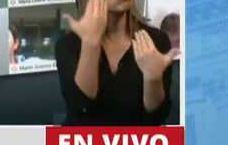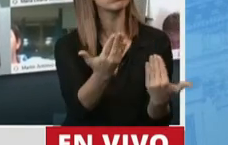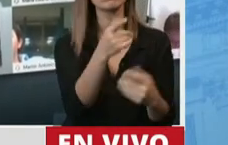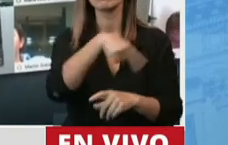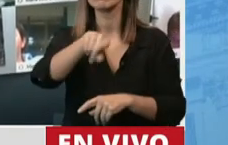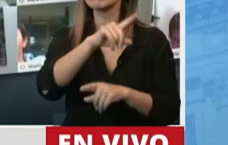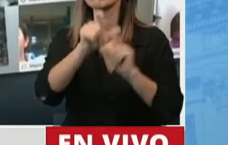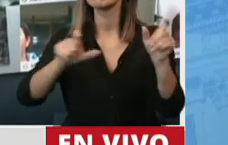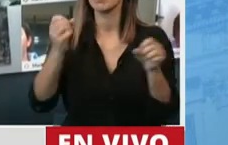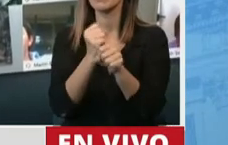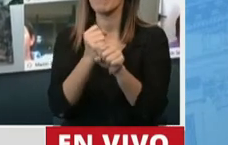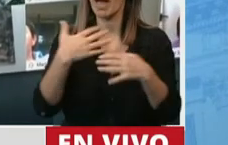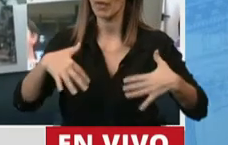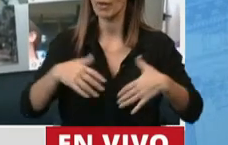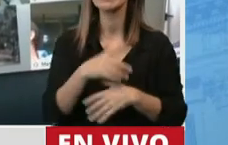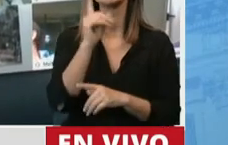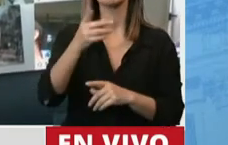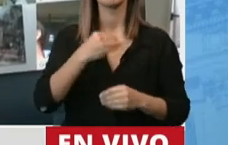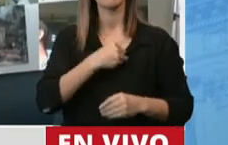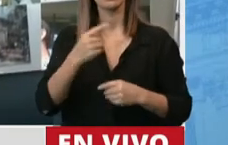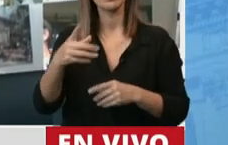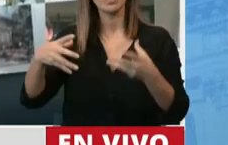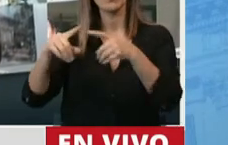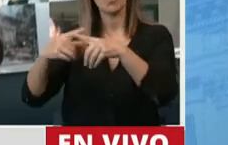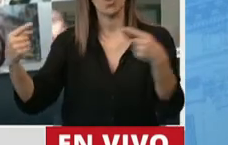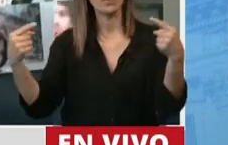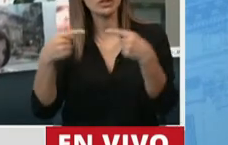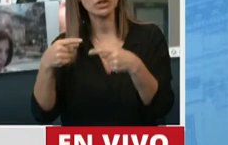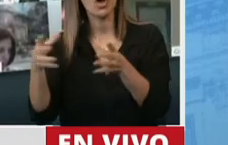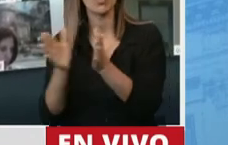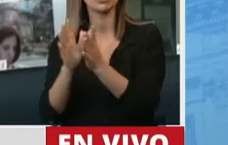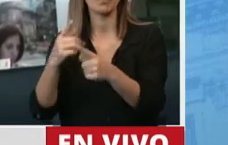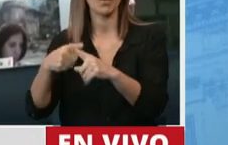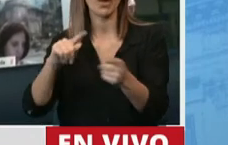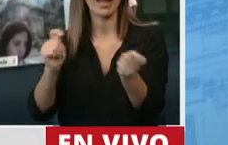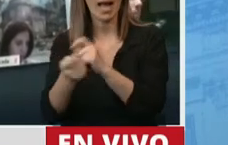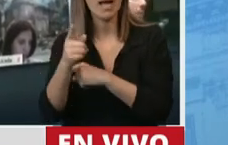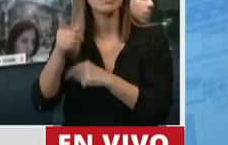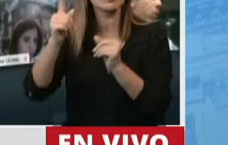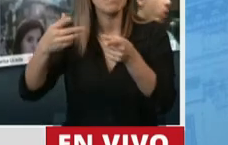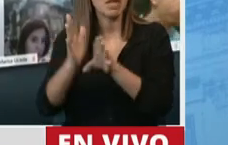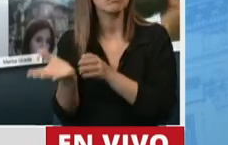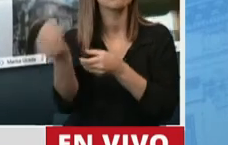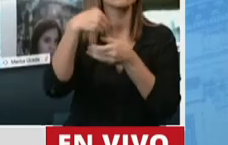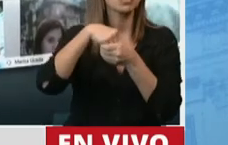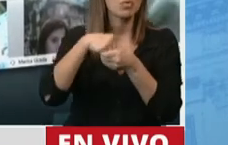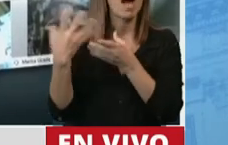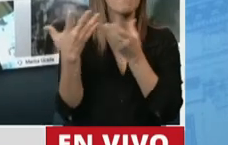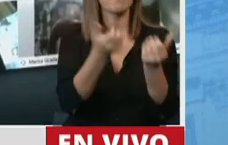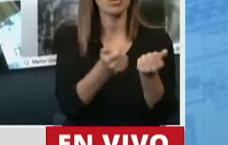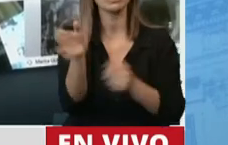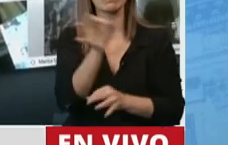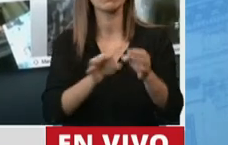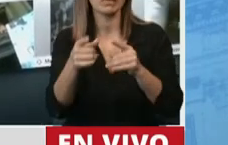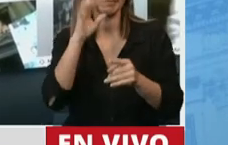También quiero destacar la voluntad de nuestro bloque opositor de Juntos por el Cambio, de adherir a este proyecto, marca